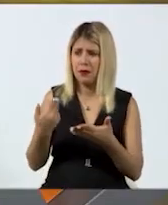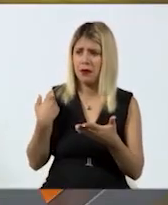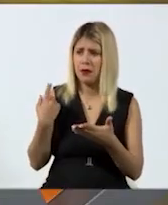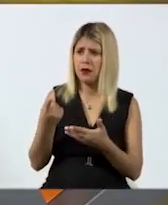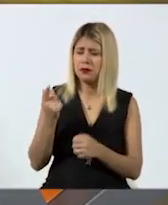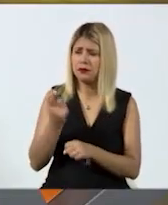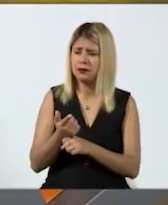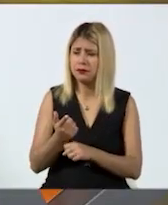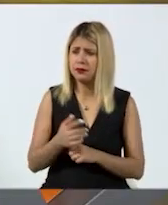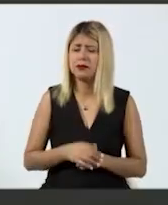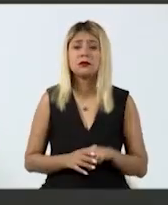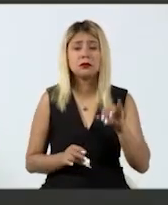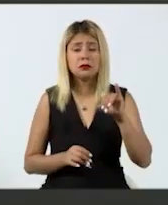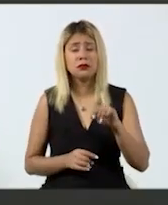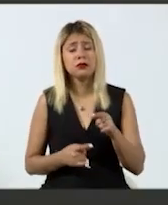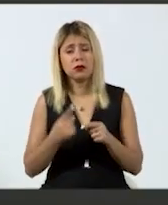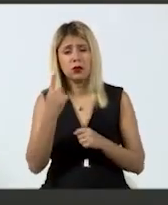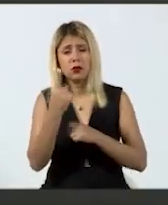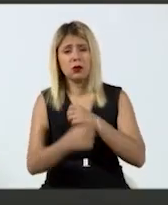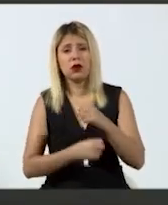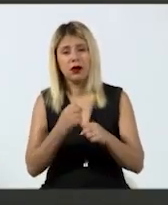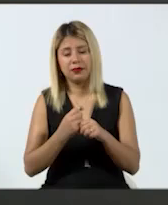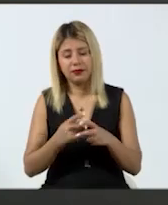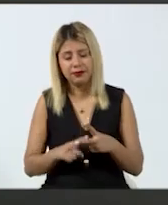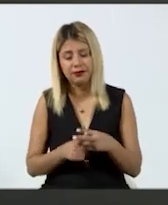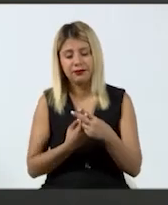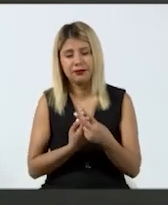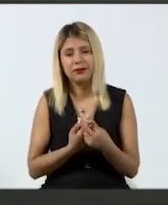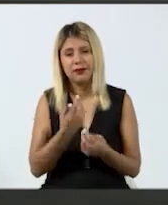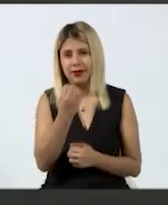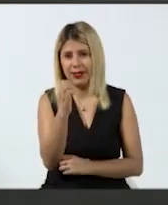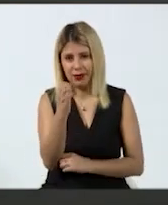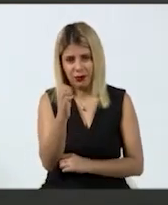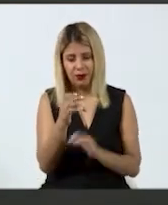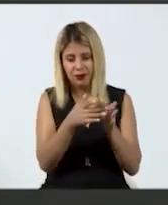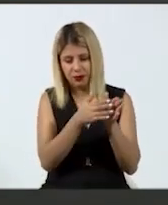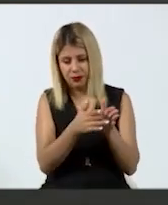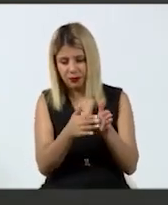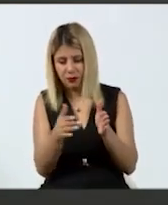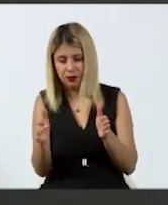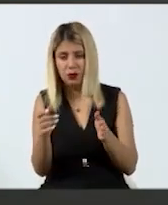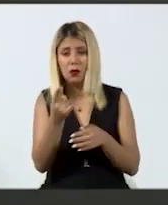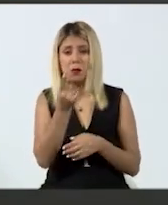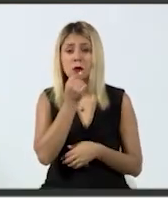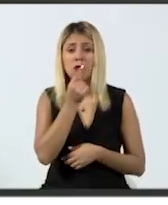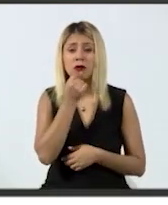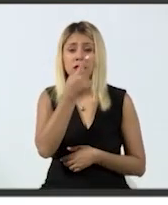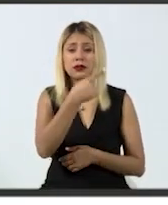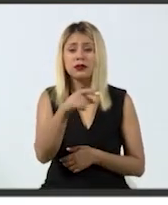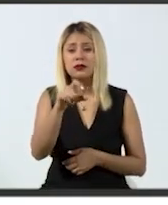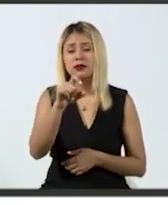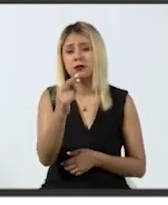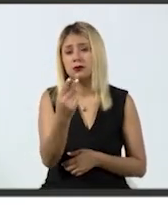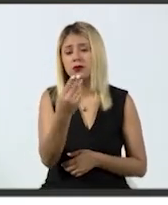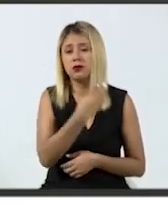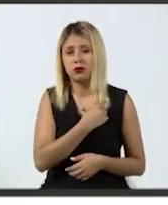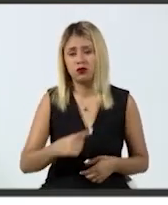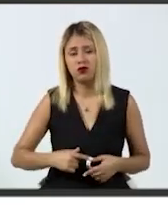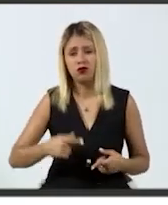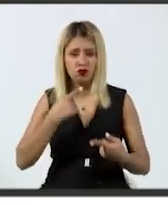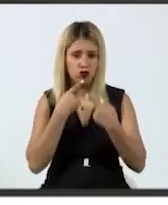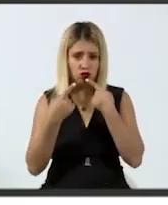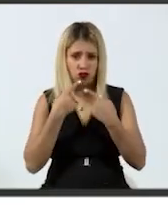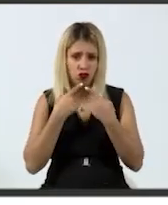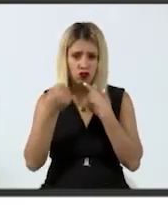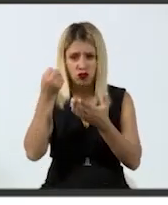Prácticamente a inicio del año, oficiales de la unidad estatal, coordinados con los 125 municipios, hemos estado